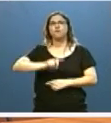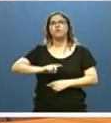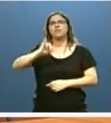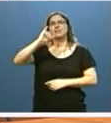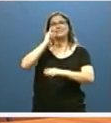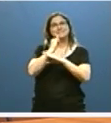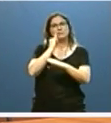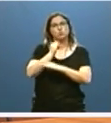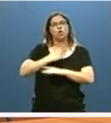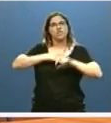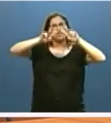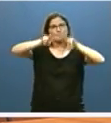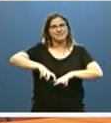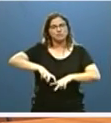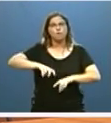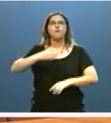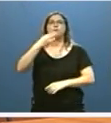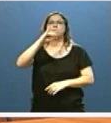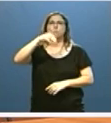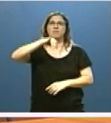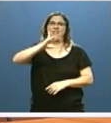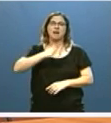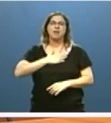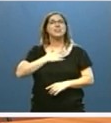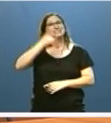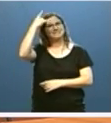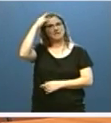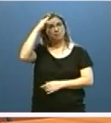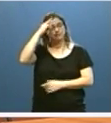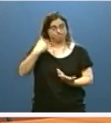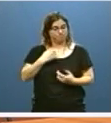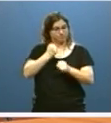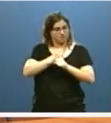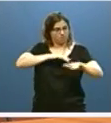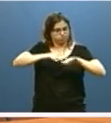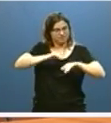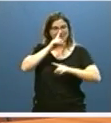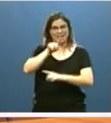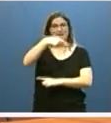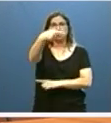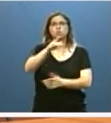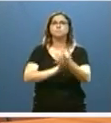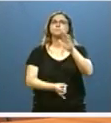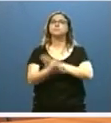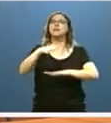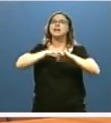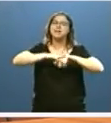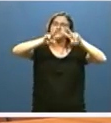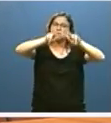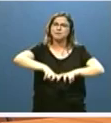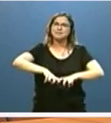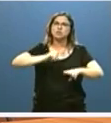Instituto de Investigación Biomédica de Salamanca. En esta línea de trabajo, lo largo del próximo año, crearemos la red de investigación